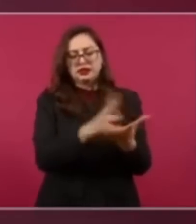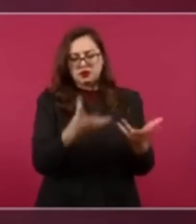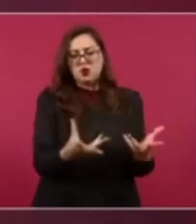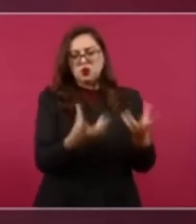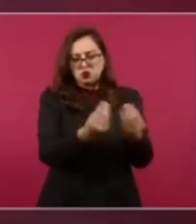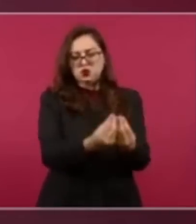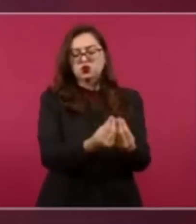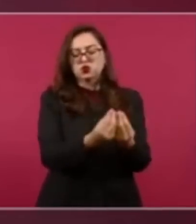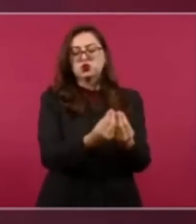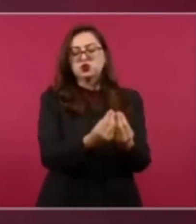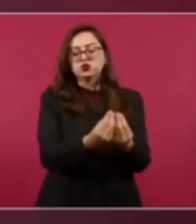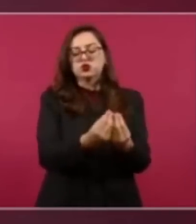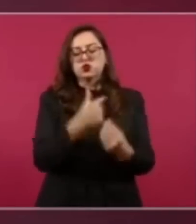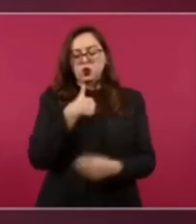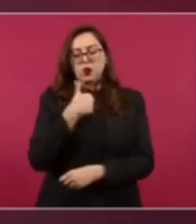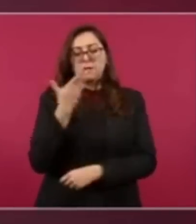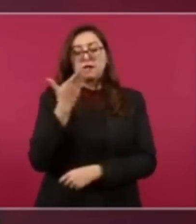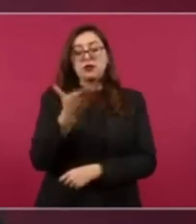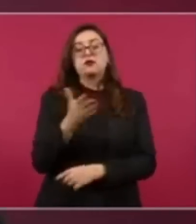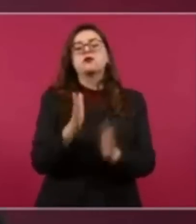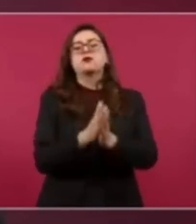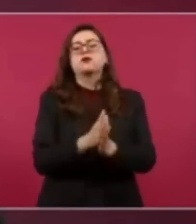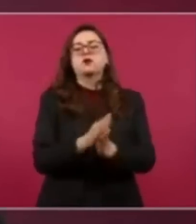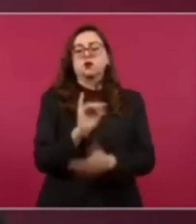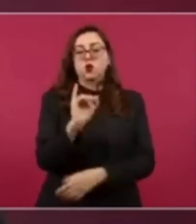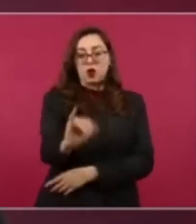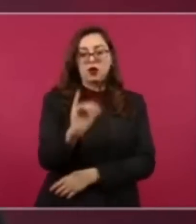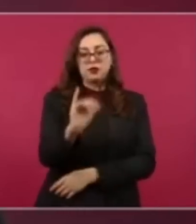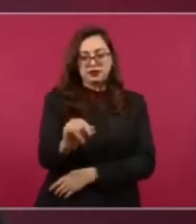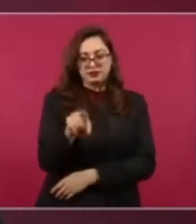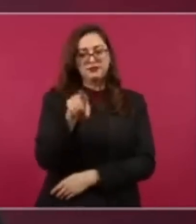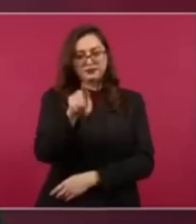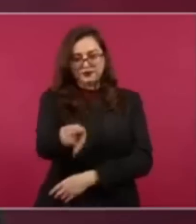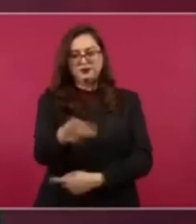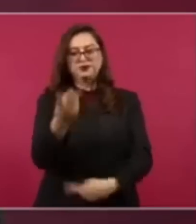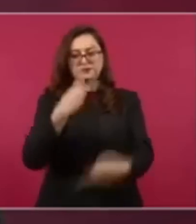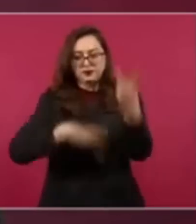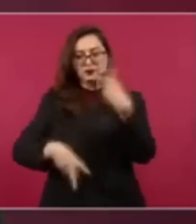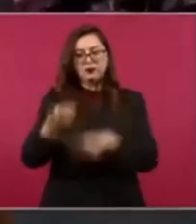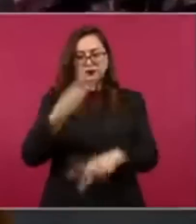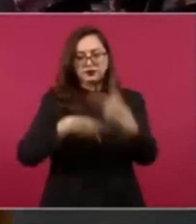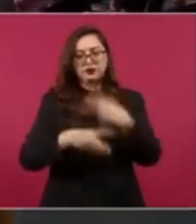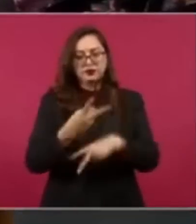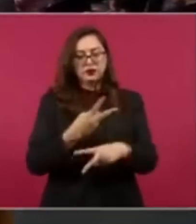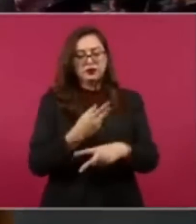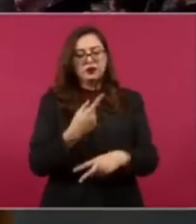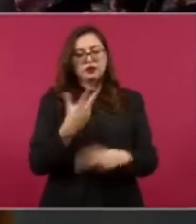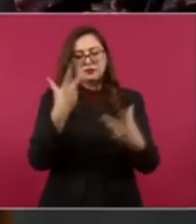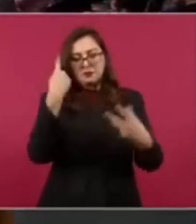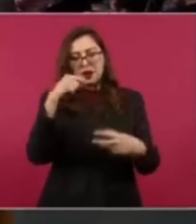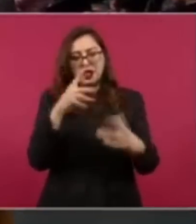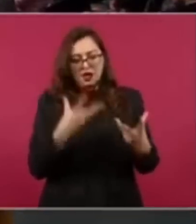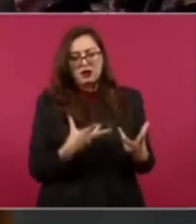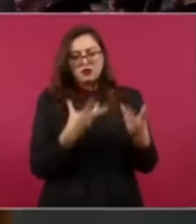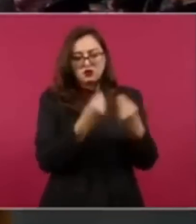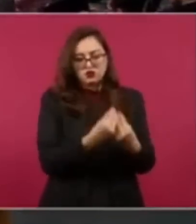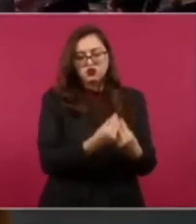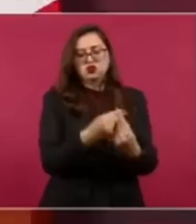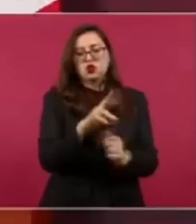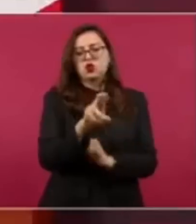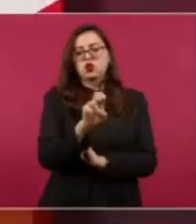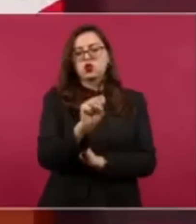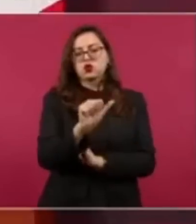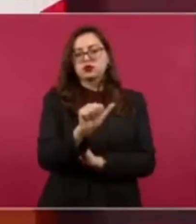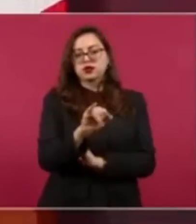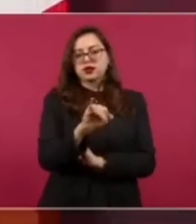que va a haber la información sobre el combate precisamente a la impunidad